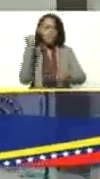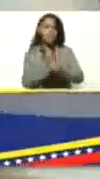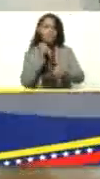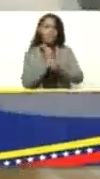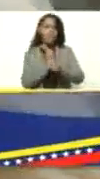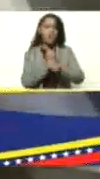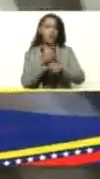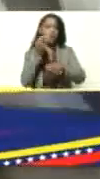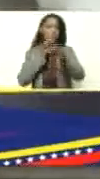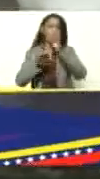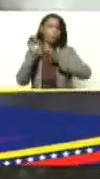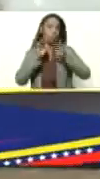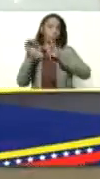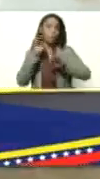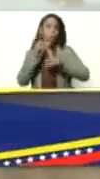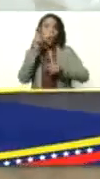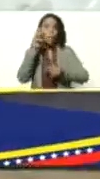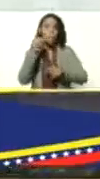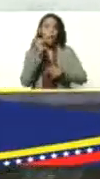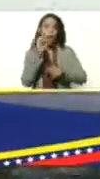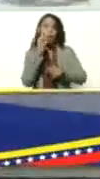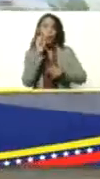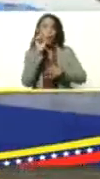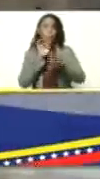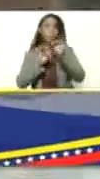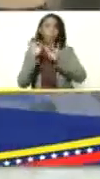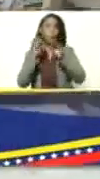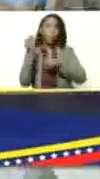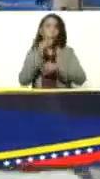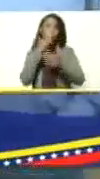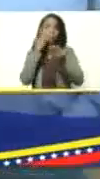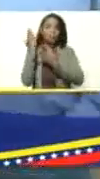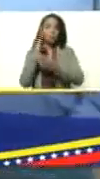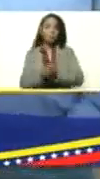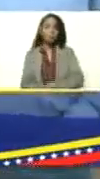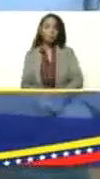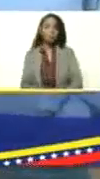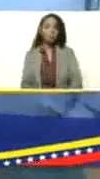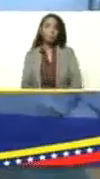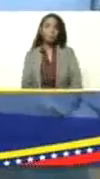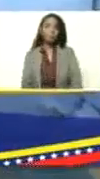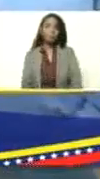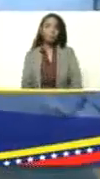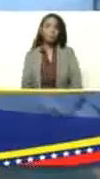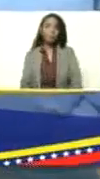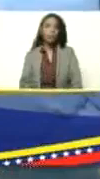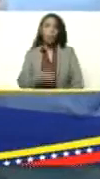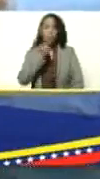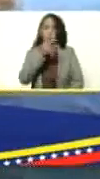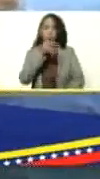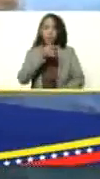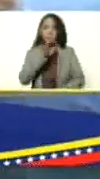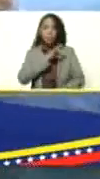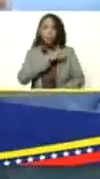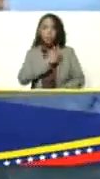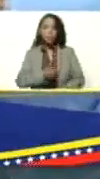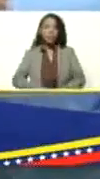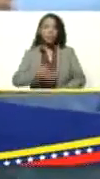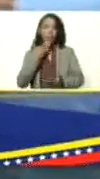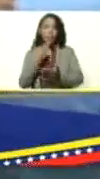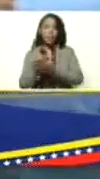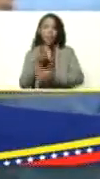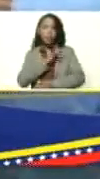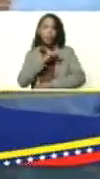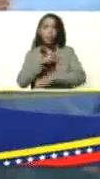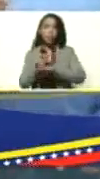eso nos explique Mauro Maestre que nos dice buenas tardes señor presidente muchas gracias señor gobernador